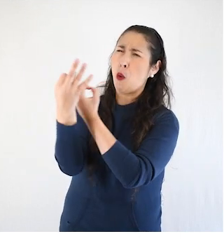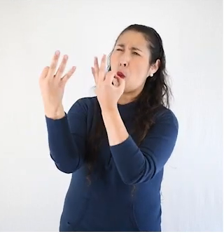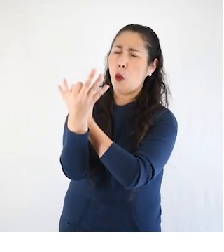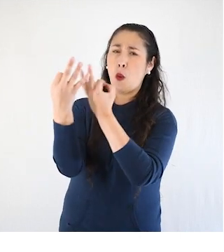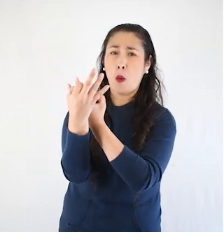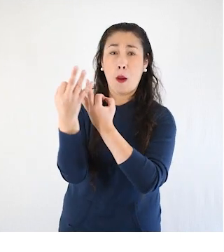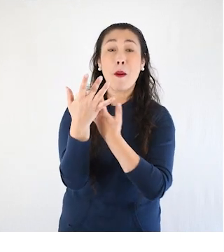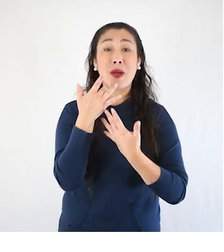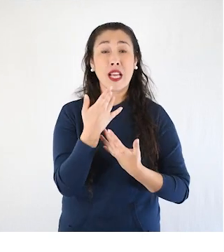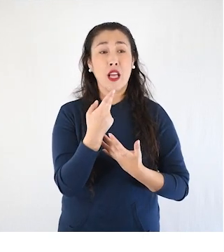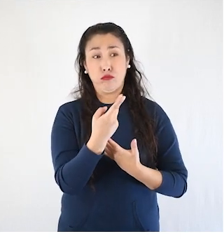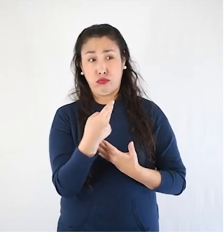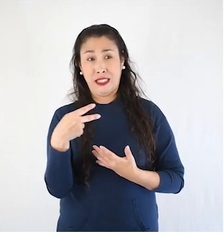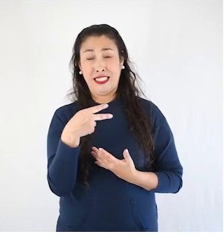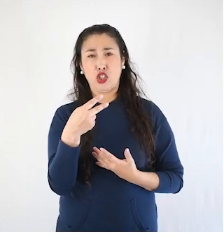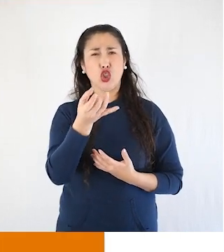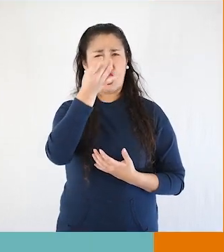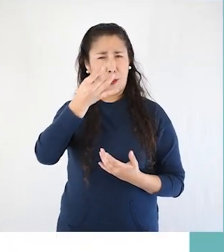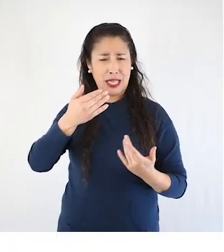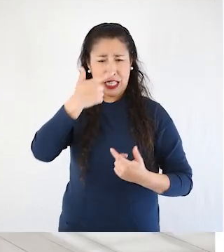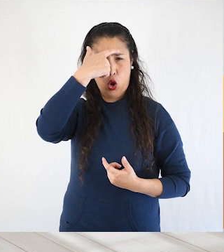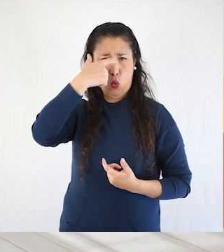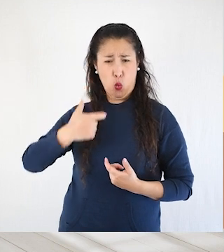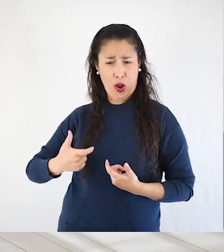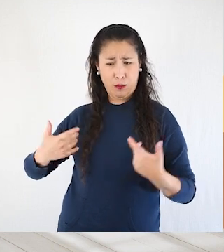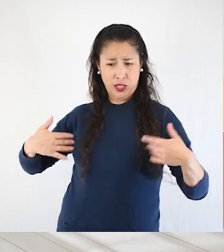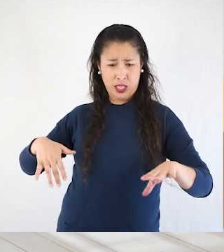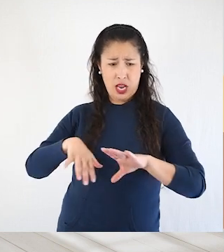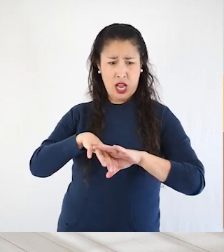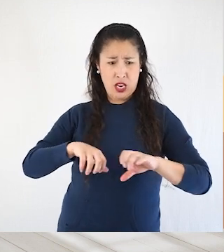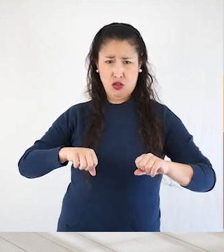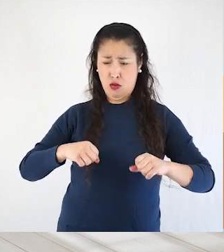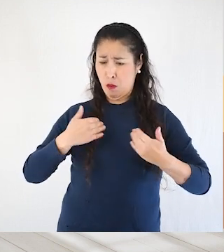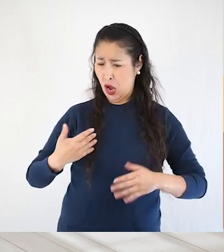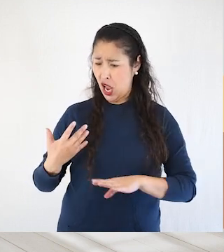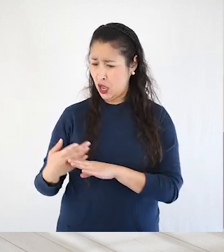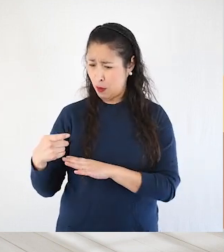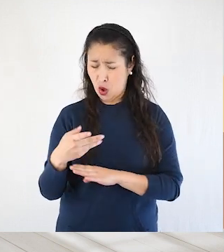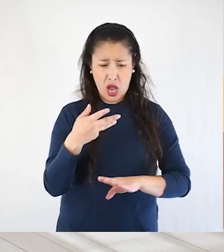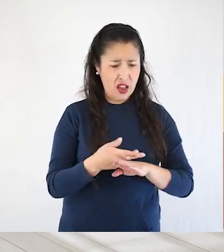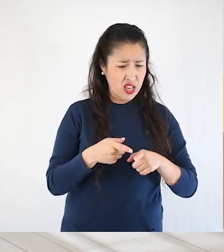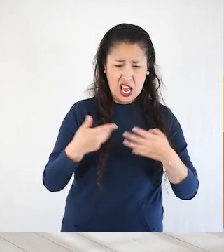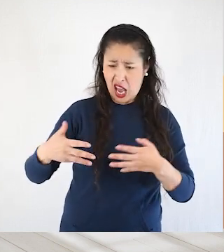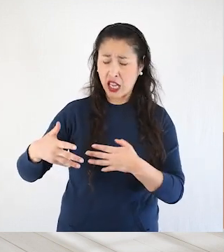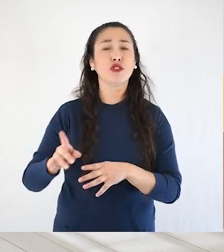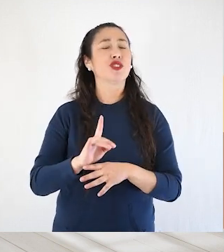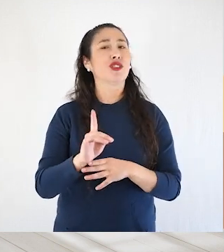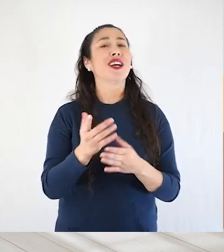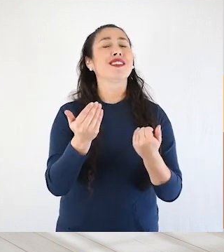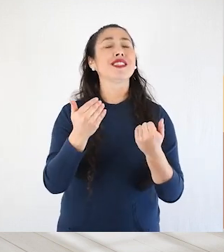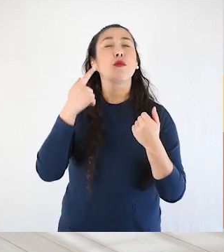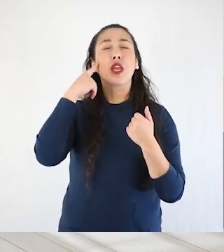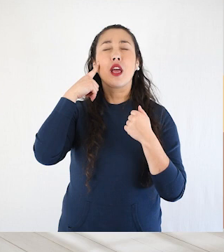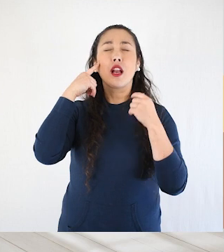La psicóloga de mi escuela nos explicó que para tener relaciones sexuales no solo es necesario que nuestro cuerpo esté preparado biológicamente,